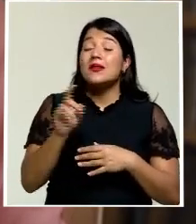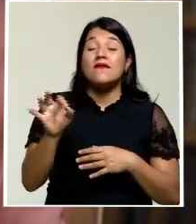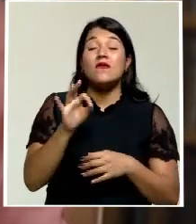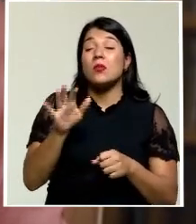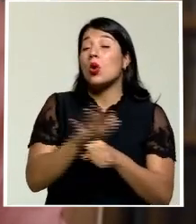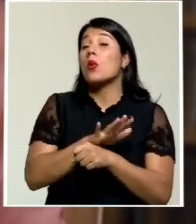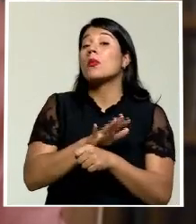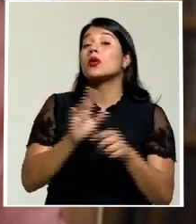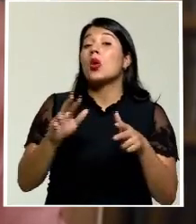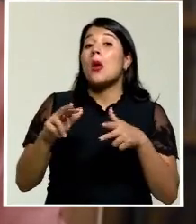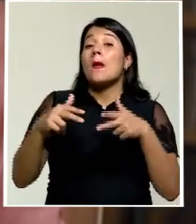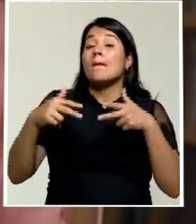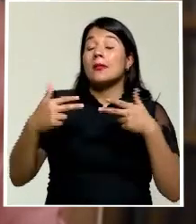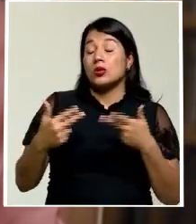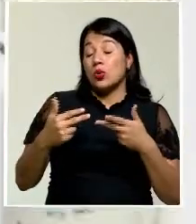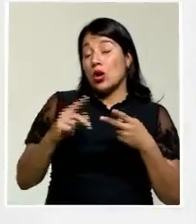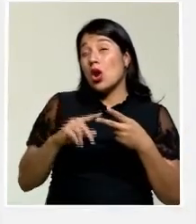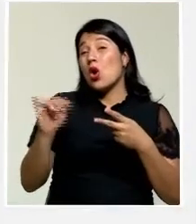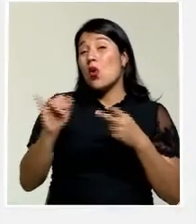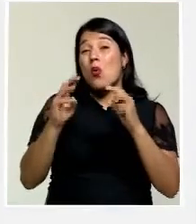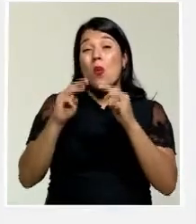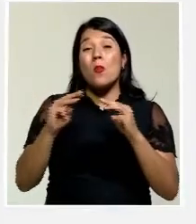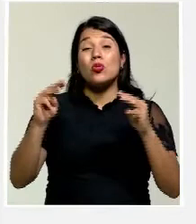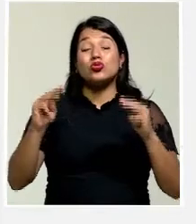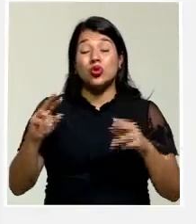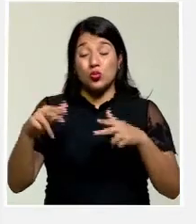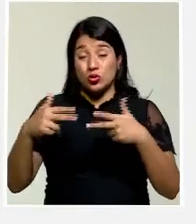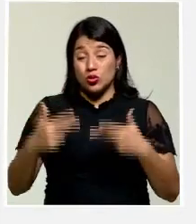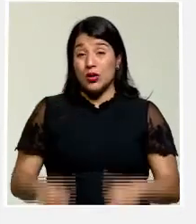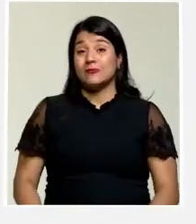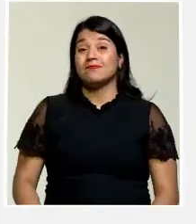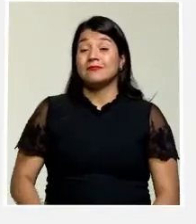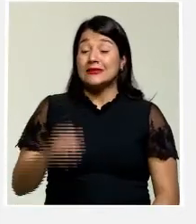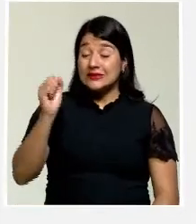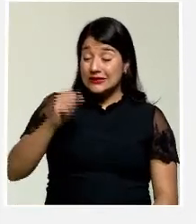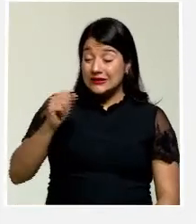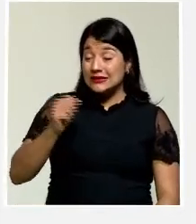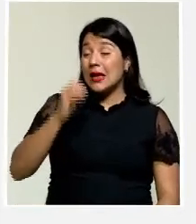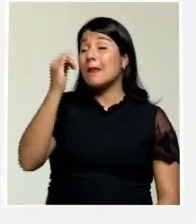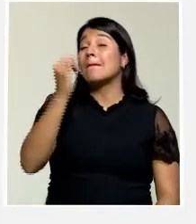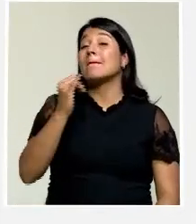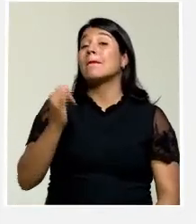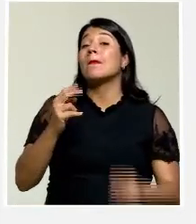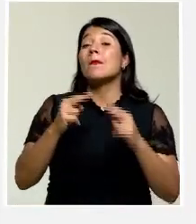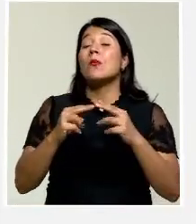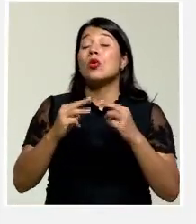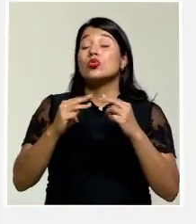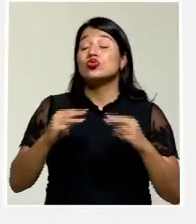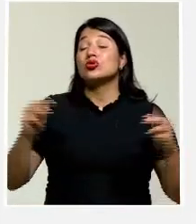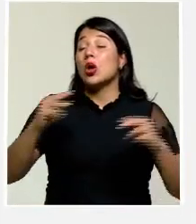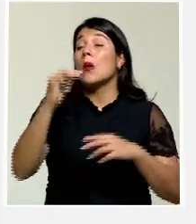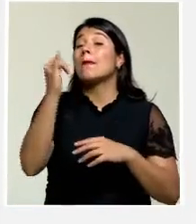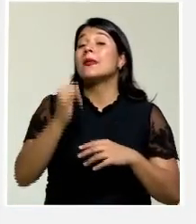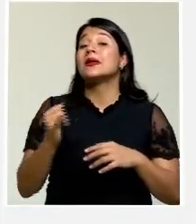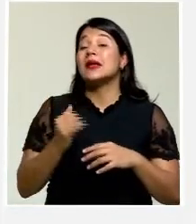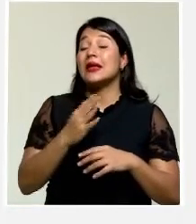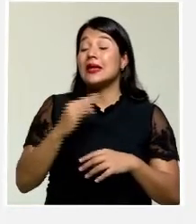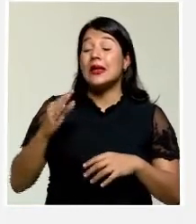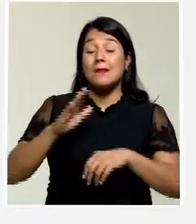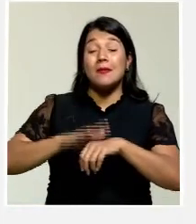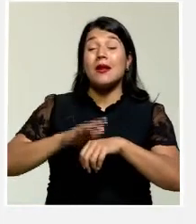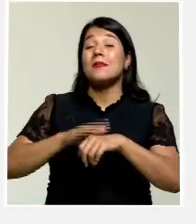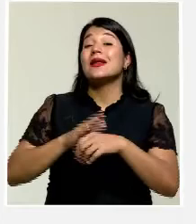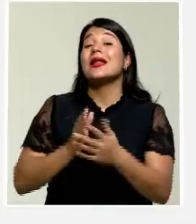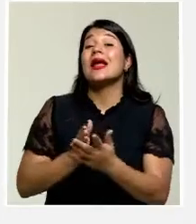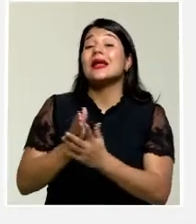una especie de museo virtual. Sí, un museo virtual de arte costarricense que permite el acceso directo